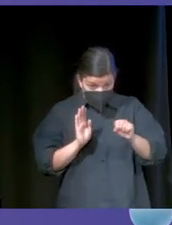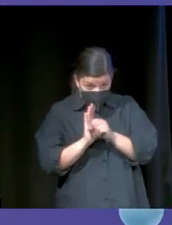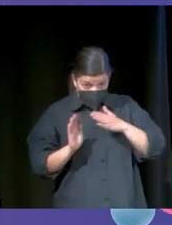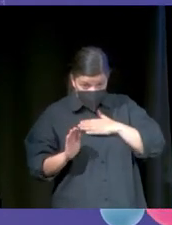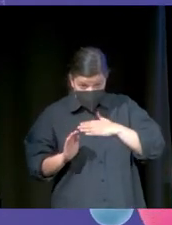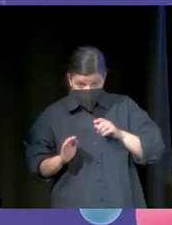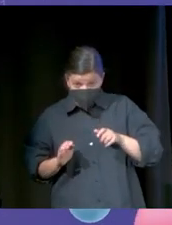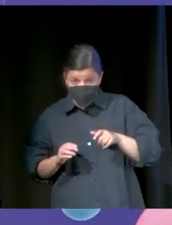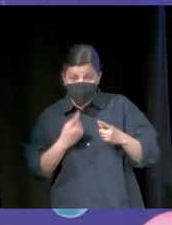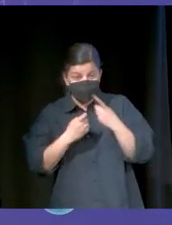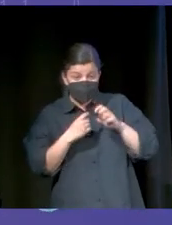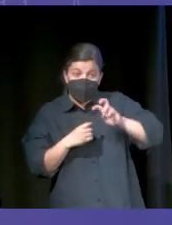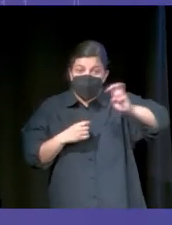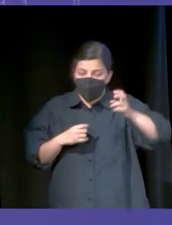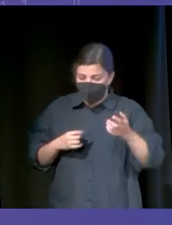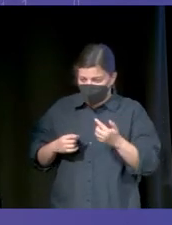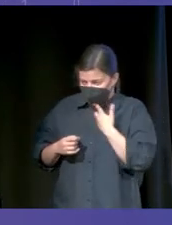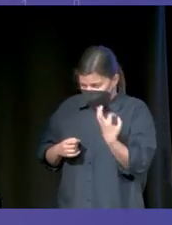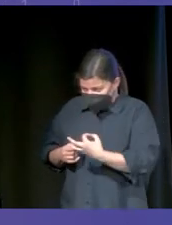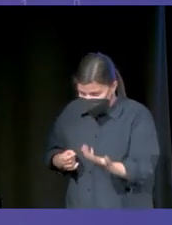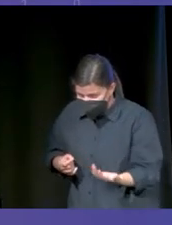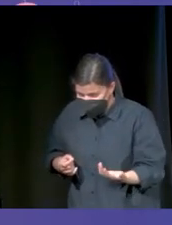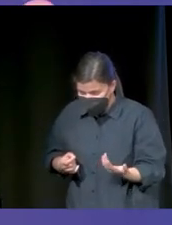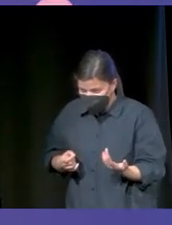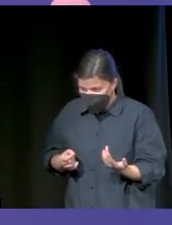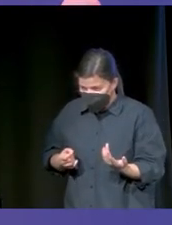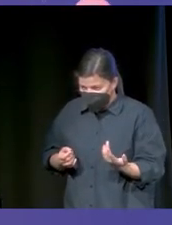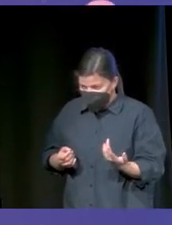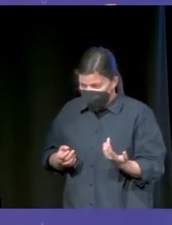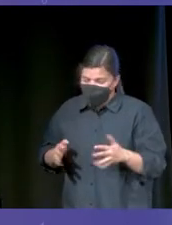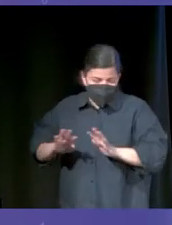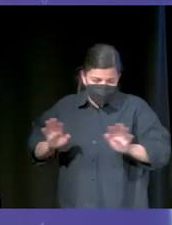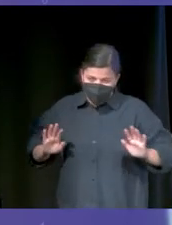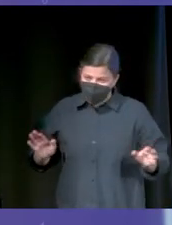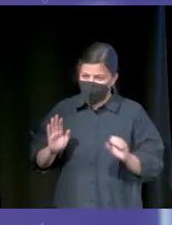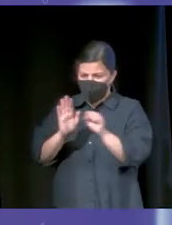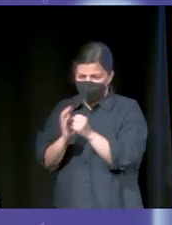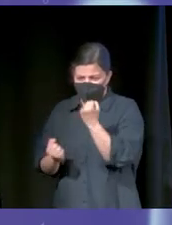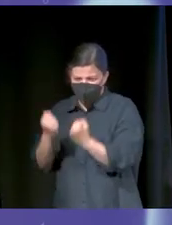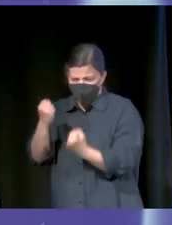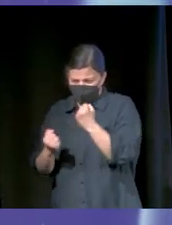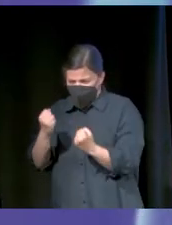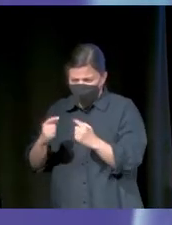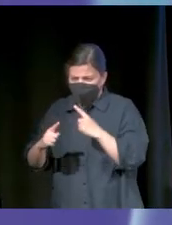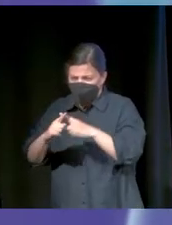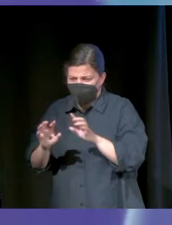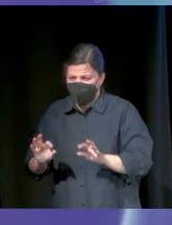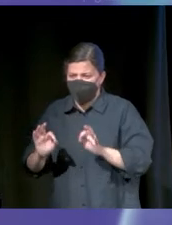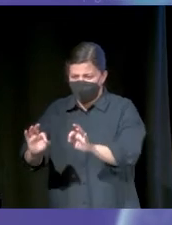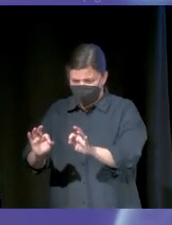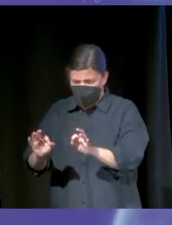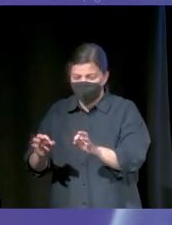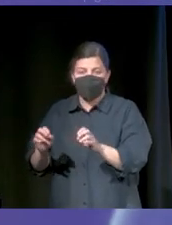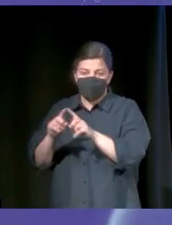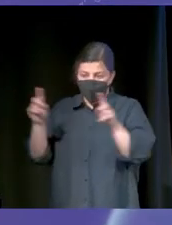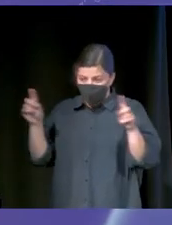pon el de esta, otra consultora. Y digo, ¿qué dices? Y digo, pero si es, bueno, da igual, es para una marca de coches, pero si es para X, que no tienen por ser Toyota,